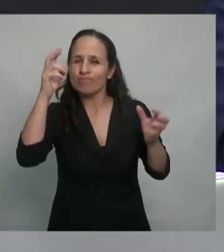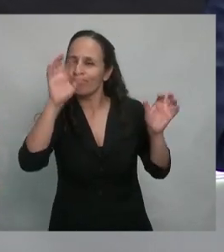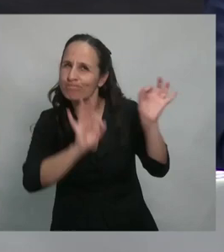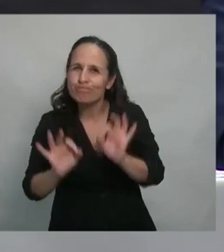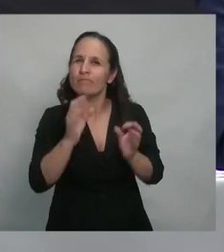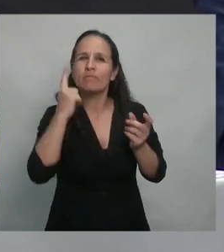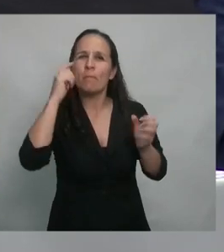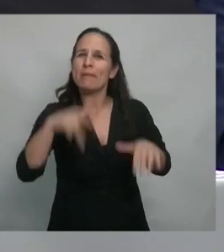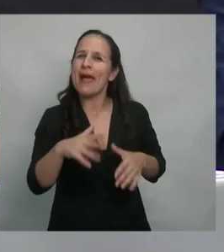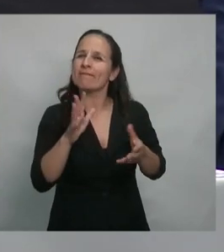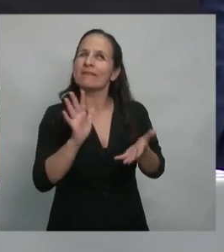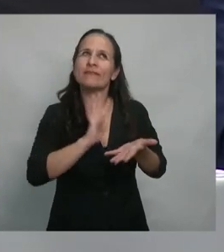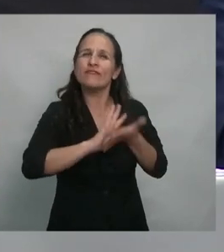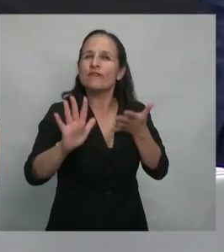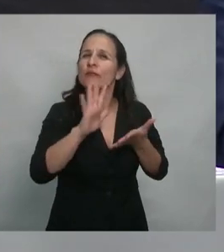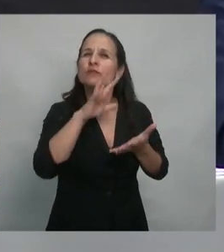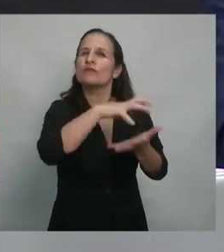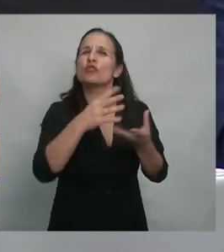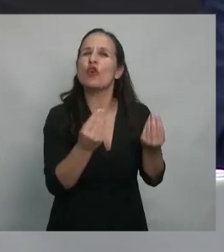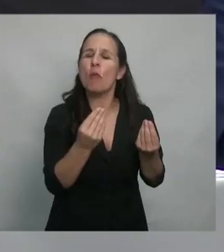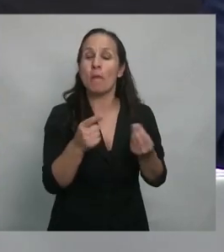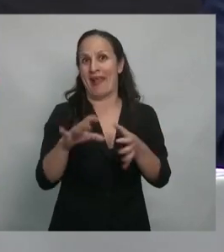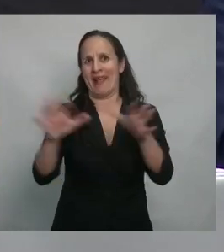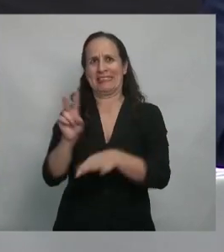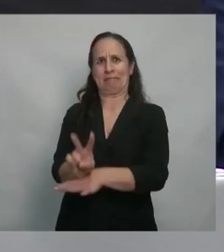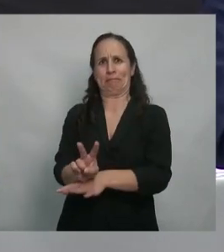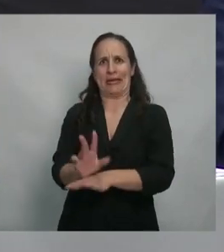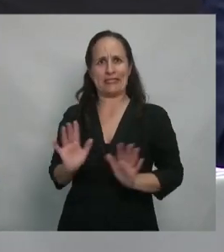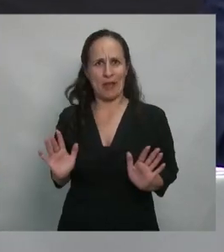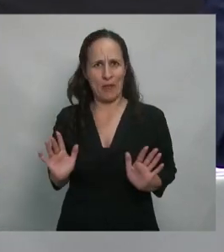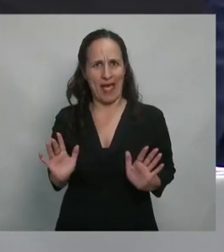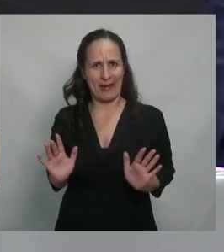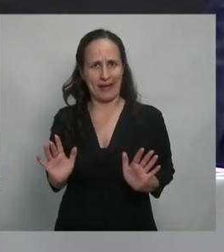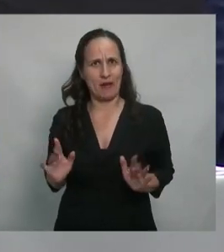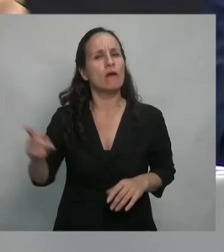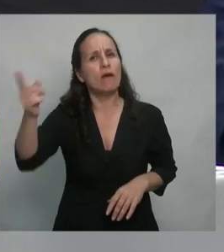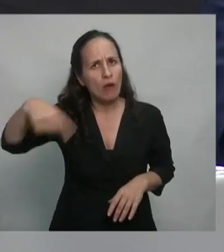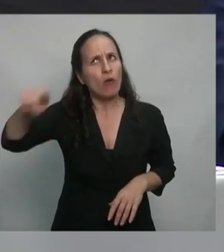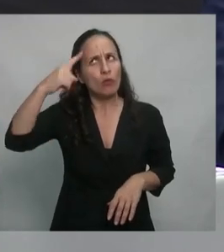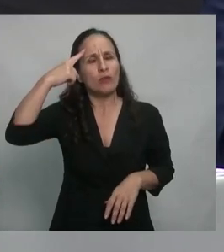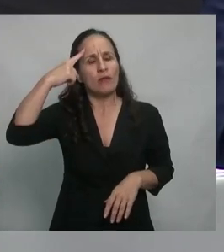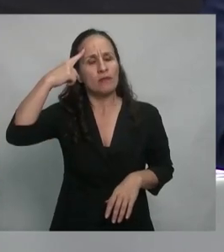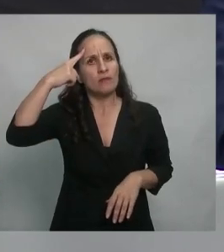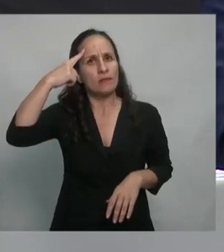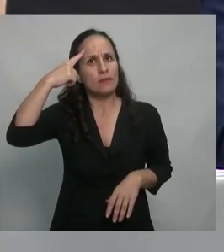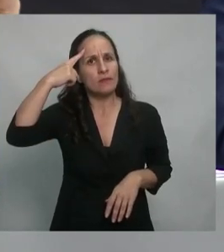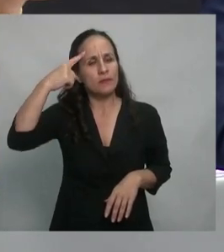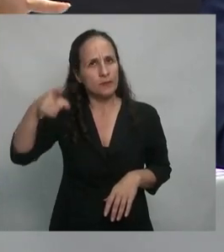preservar el funcionamiento de la democracia. Tengan en cuenta ustedes, tengan en cuenta ustedes